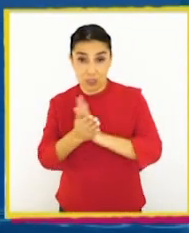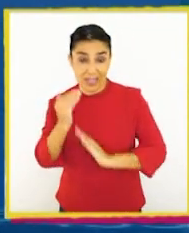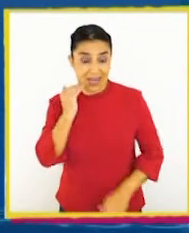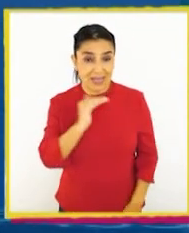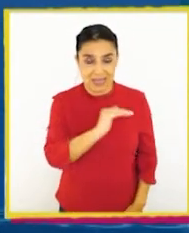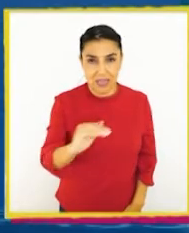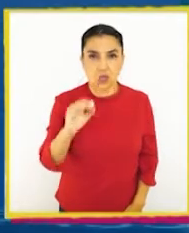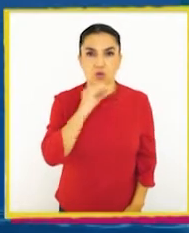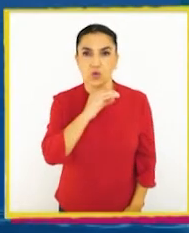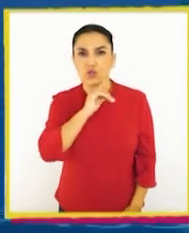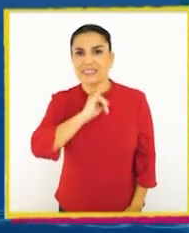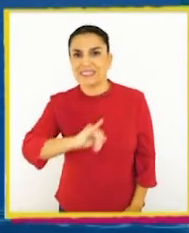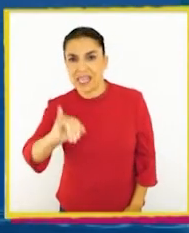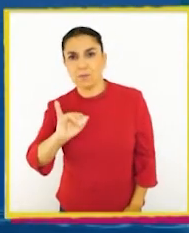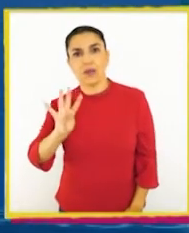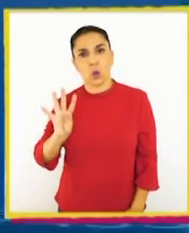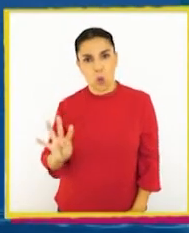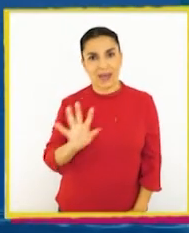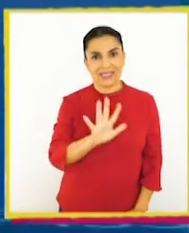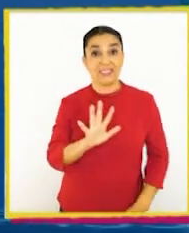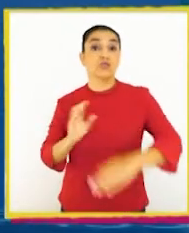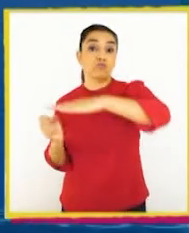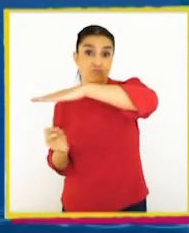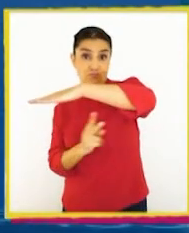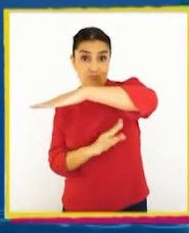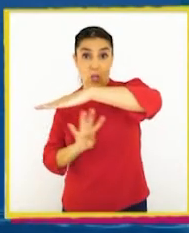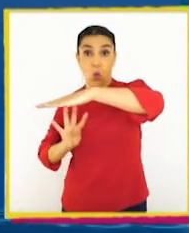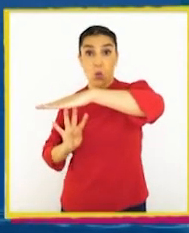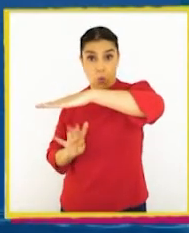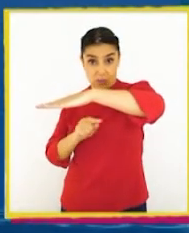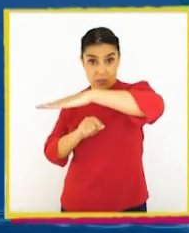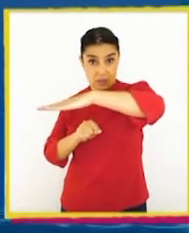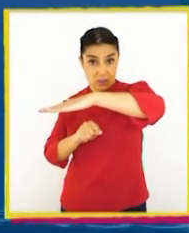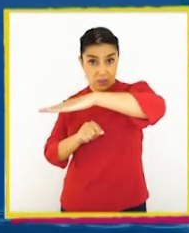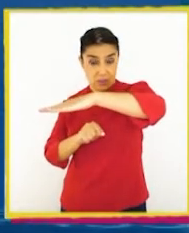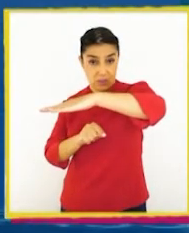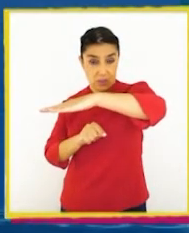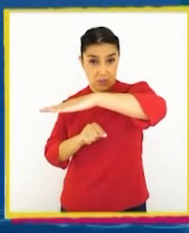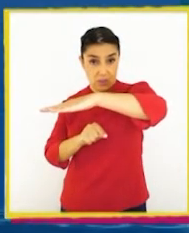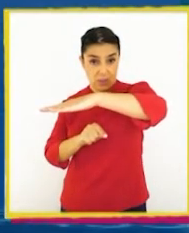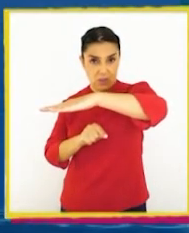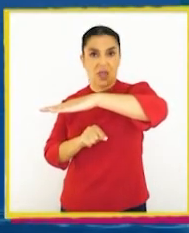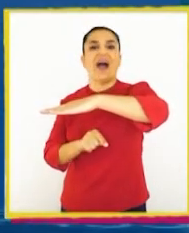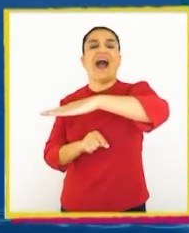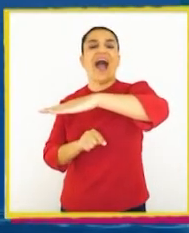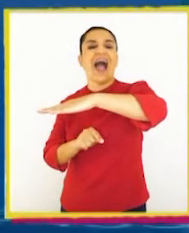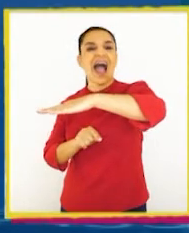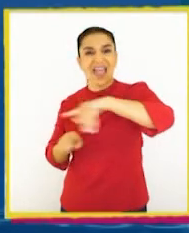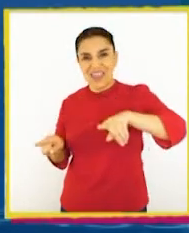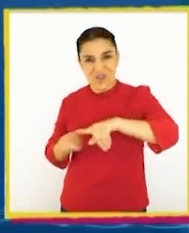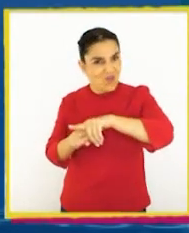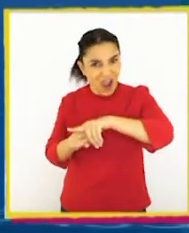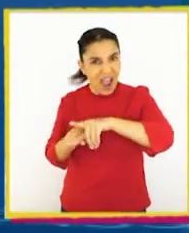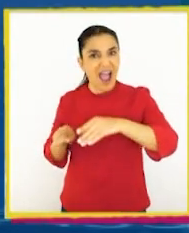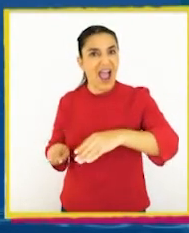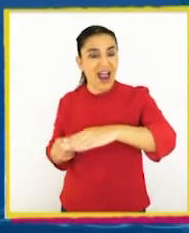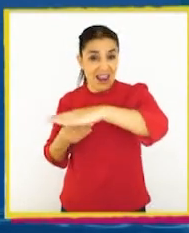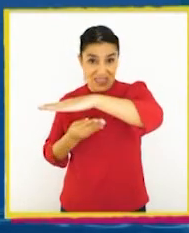niños del curso siempre es cuarenta cinco, el denominador de todas las fracciones es... ¡Igual! ¡Bien!